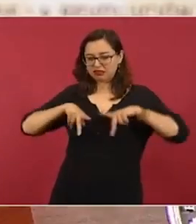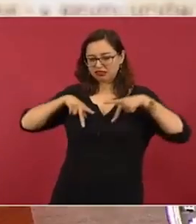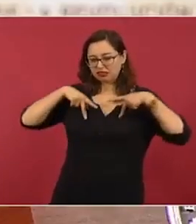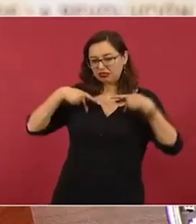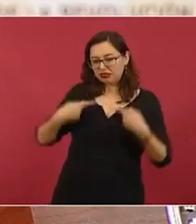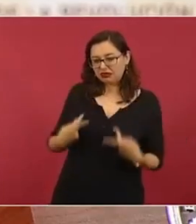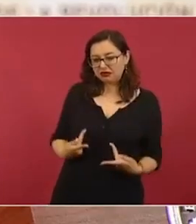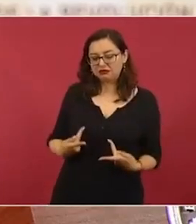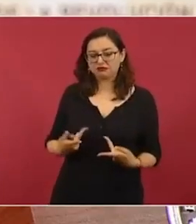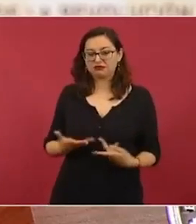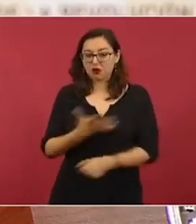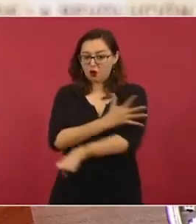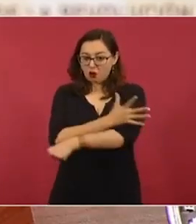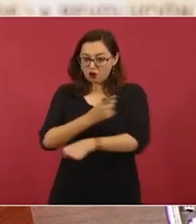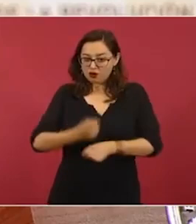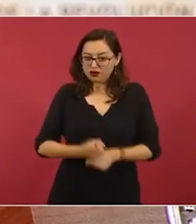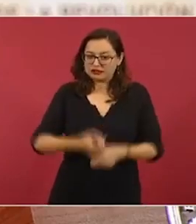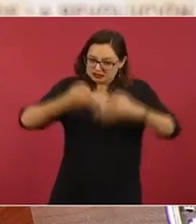de autenticidad.